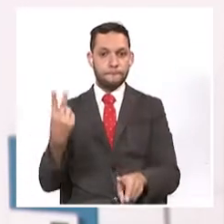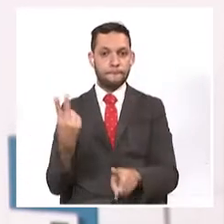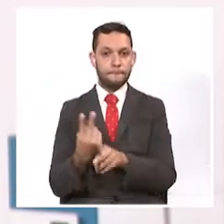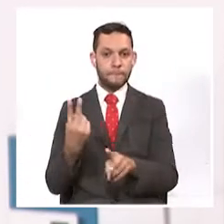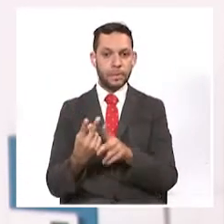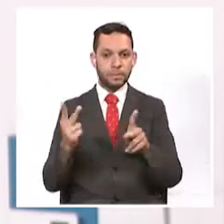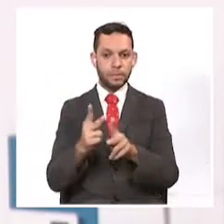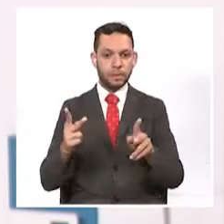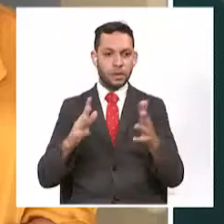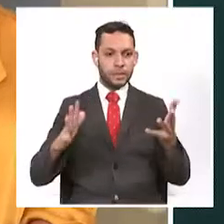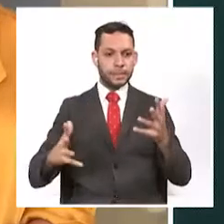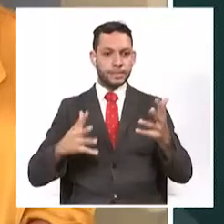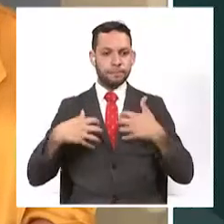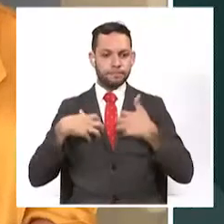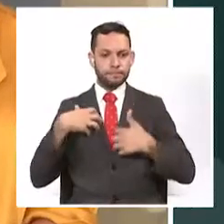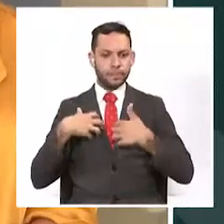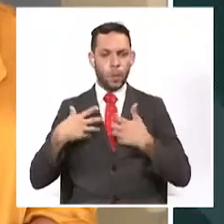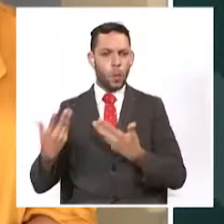Ramírez, ¿cómo está la situación?